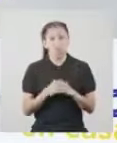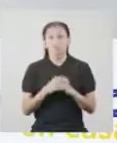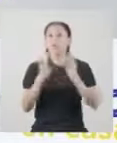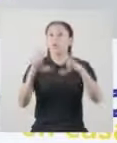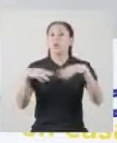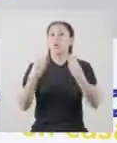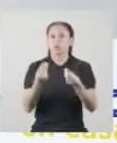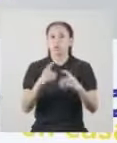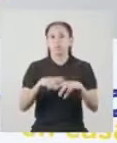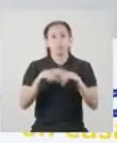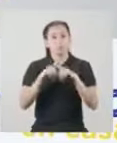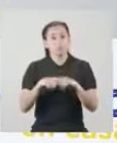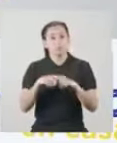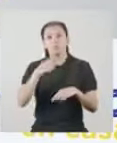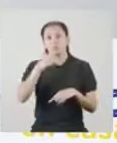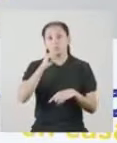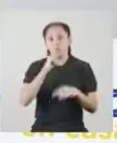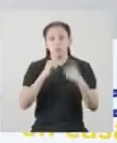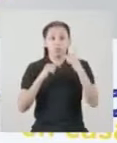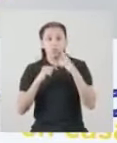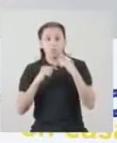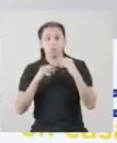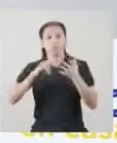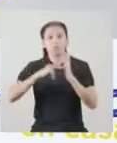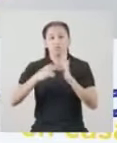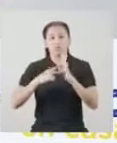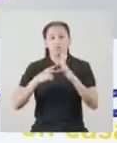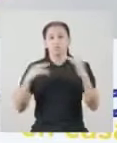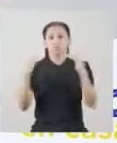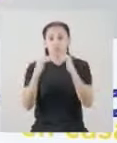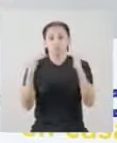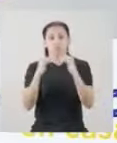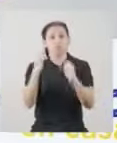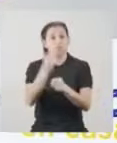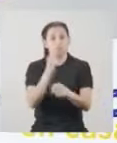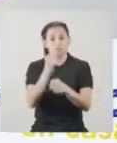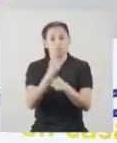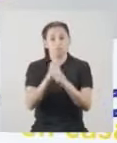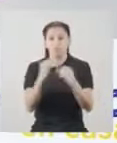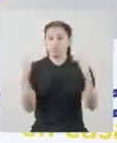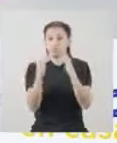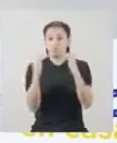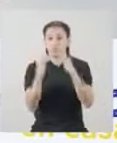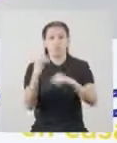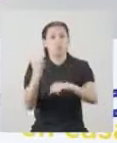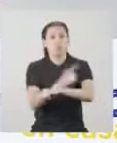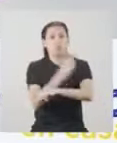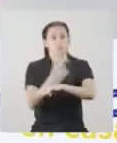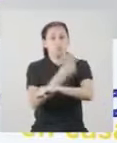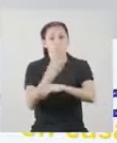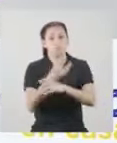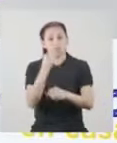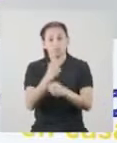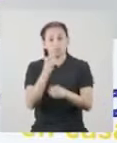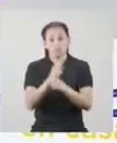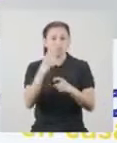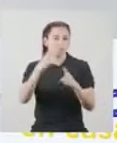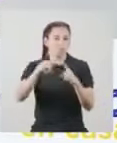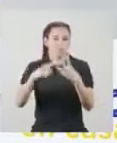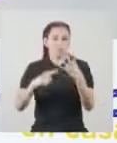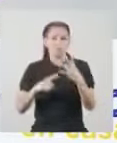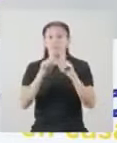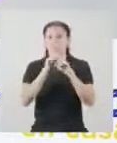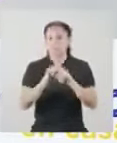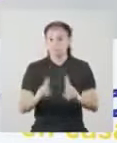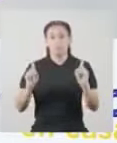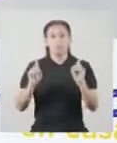Claro Porque podríamos decir que las chicas y los chicos Hacen la misma cantidad de trabajo Dedican la misma cantidad de horas a laborar, etc.